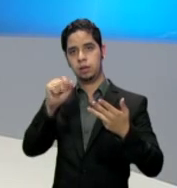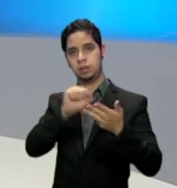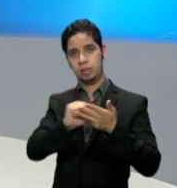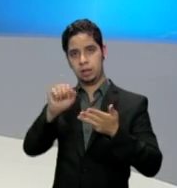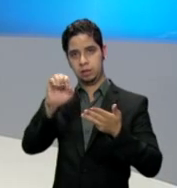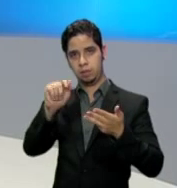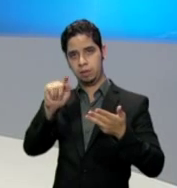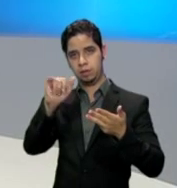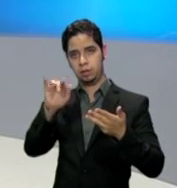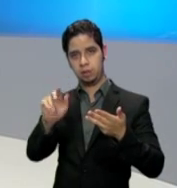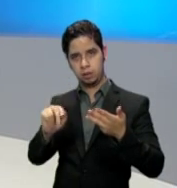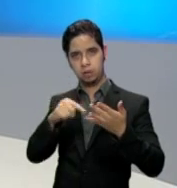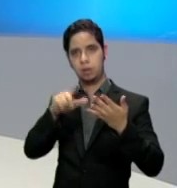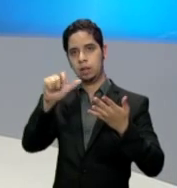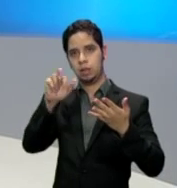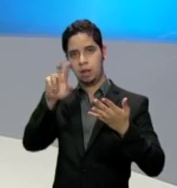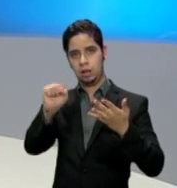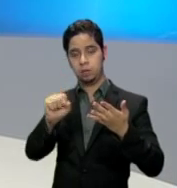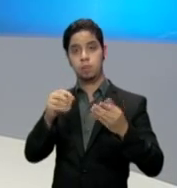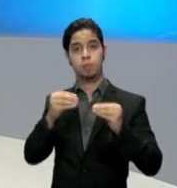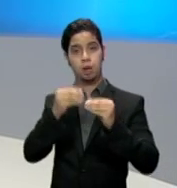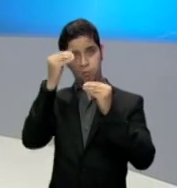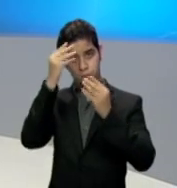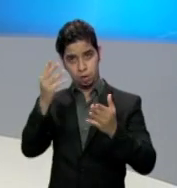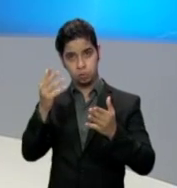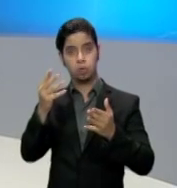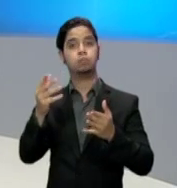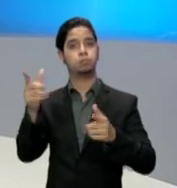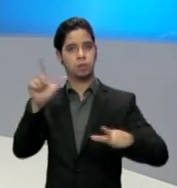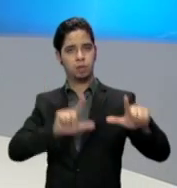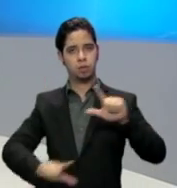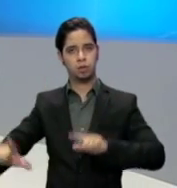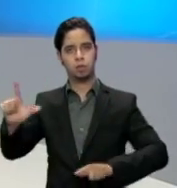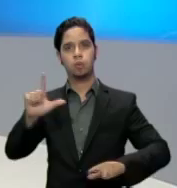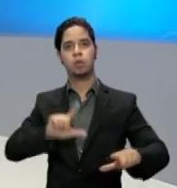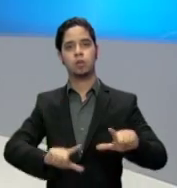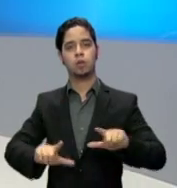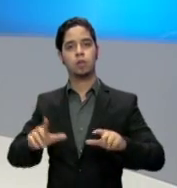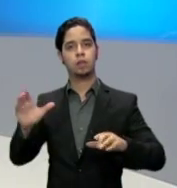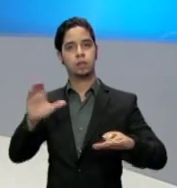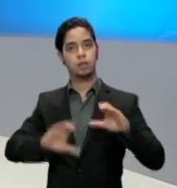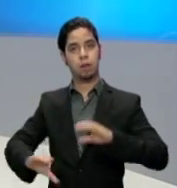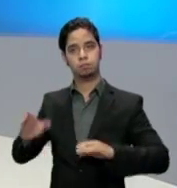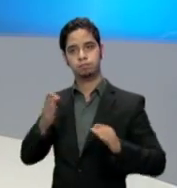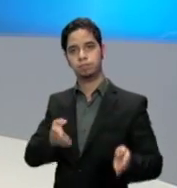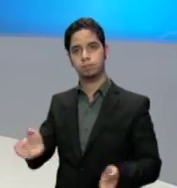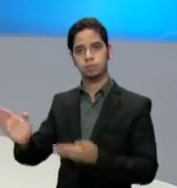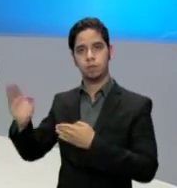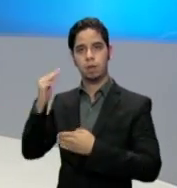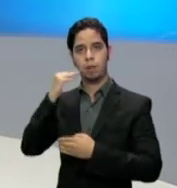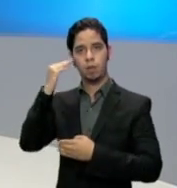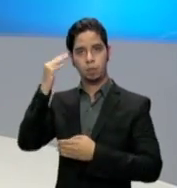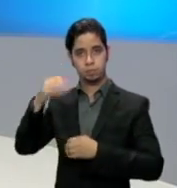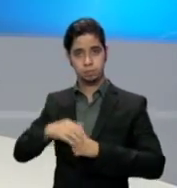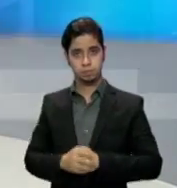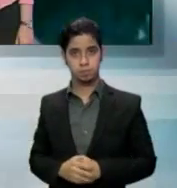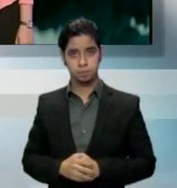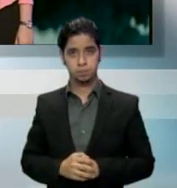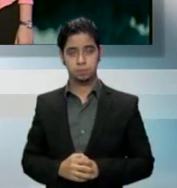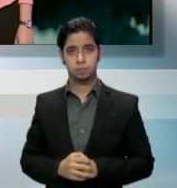metróloga Azuley López Pelén nos ofrece más información desde el Laboratorio de Comunicaciones Científicas en Mayagüez.